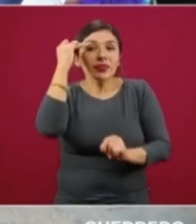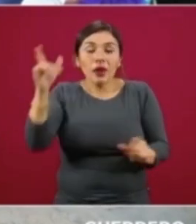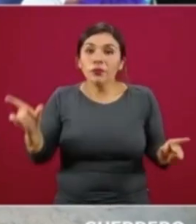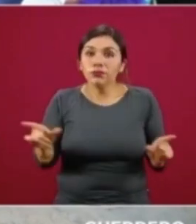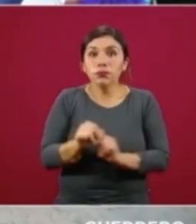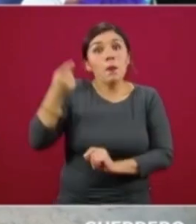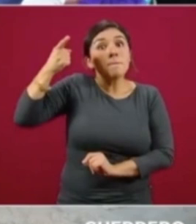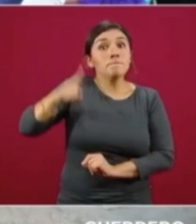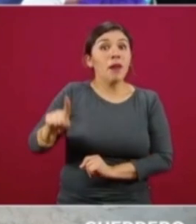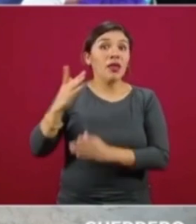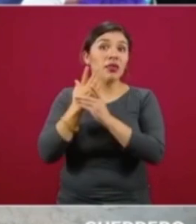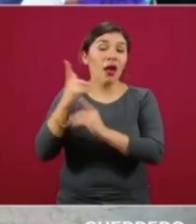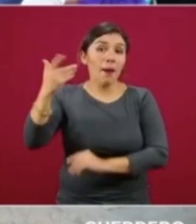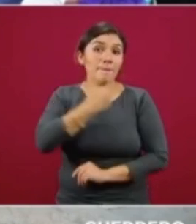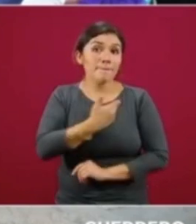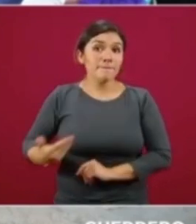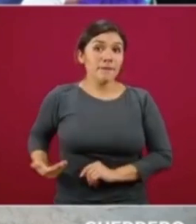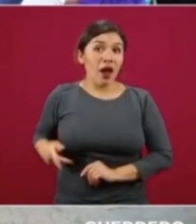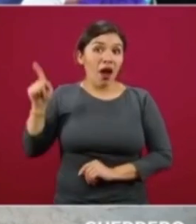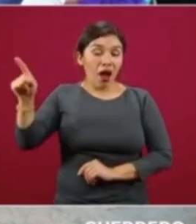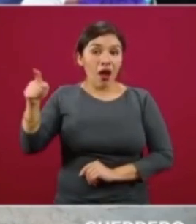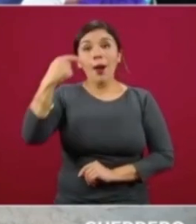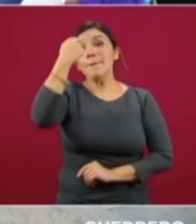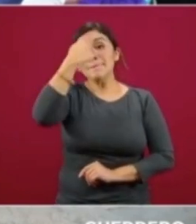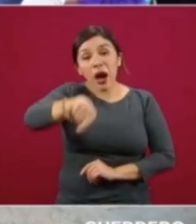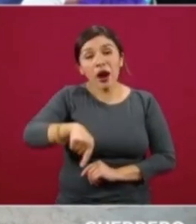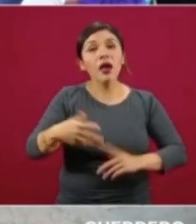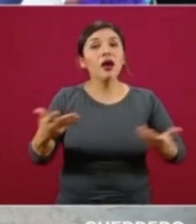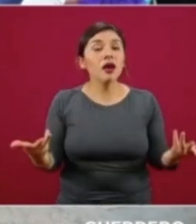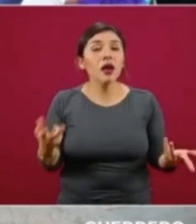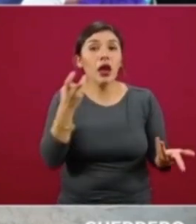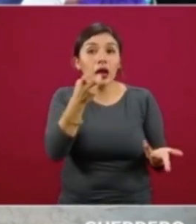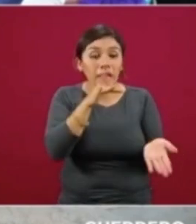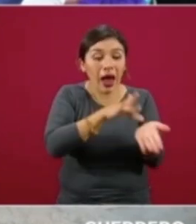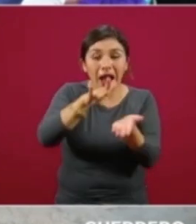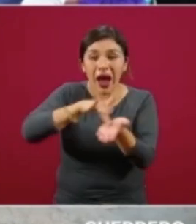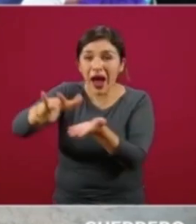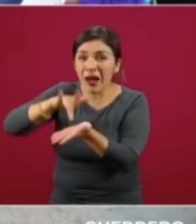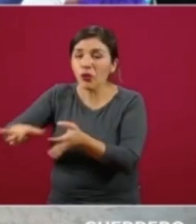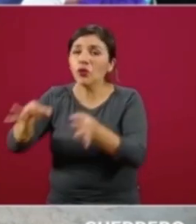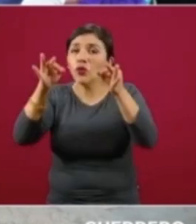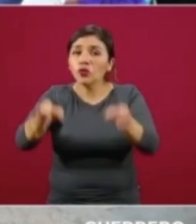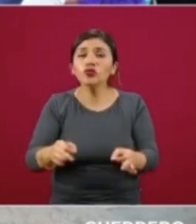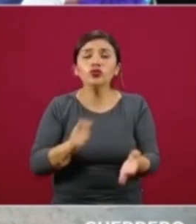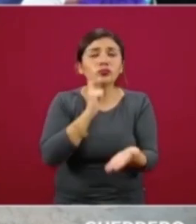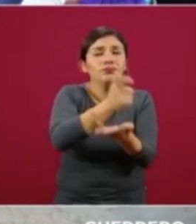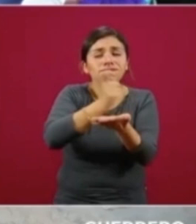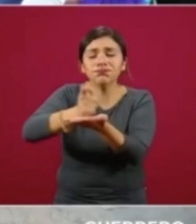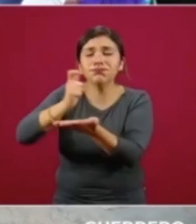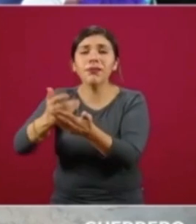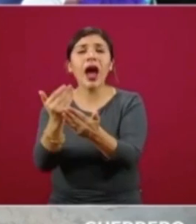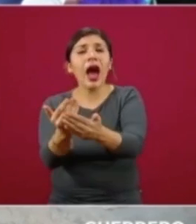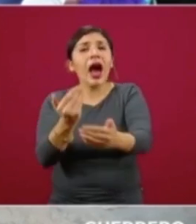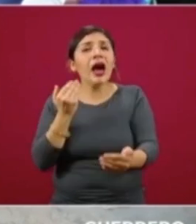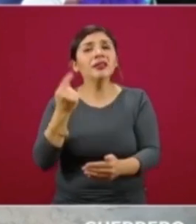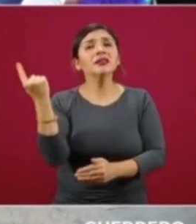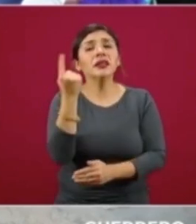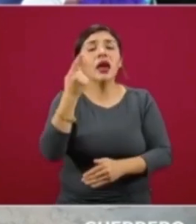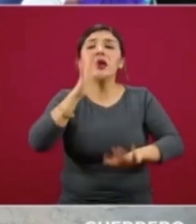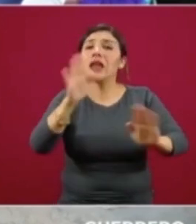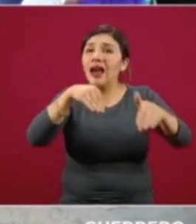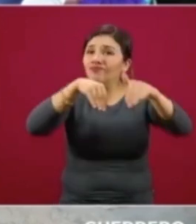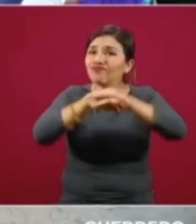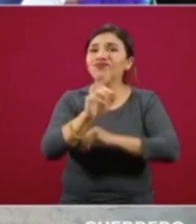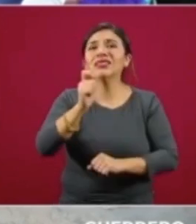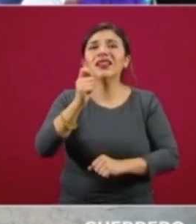instrucción del señor presidente. ¿Para qué? Para que estos apoyos llegaran antes de que entrara la